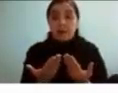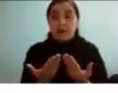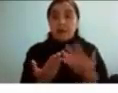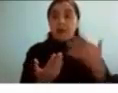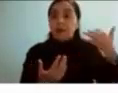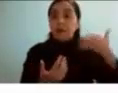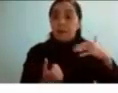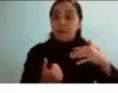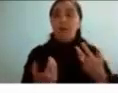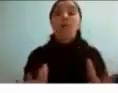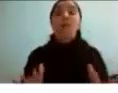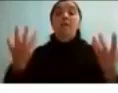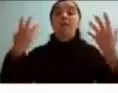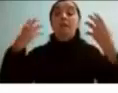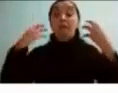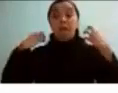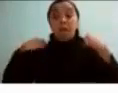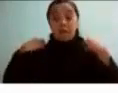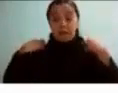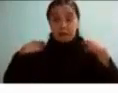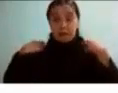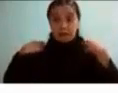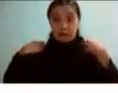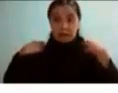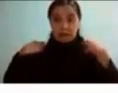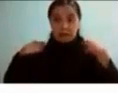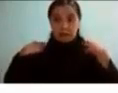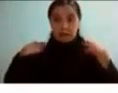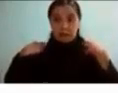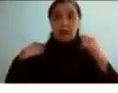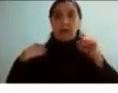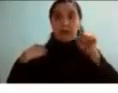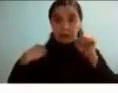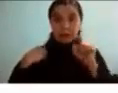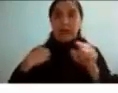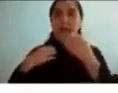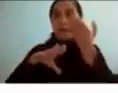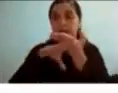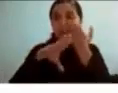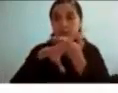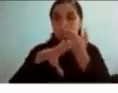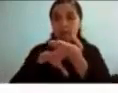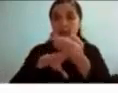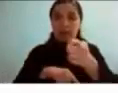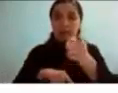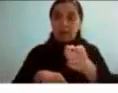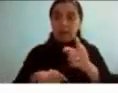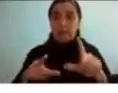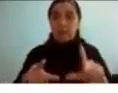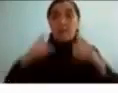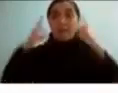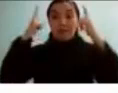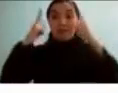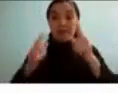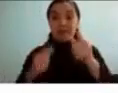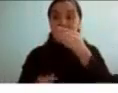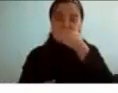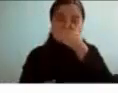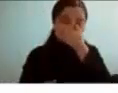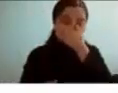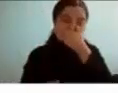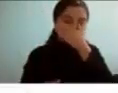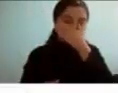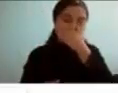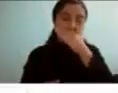cargo un poco de los aspectos que demandan a este personaje ya todo todo lo otro que uno de repente no toma en